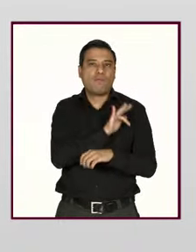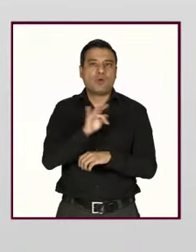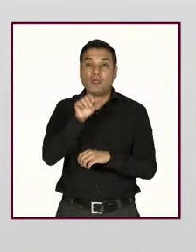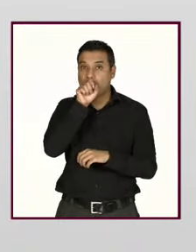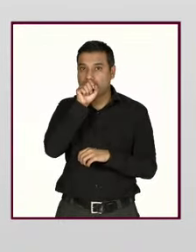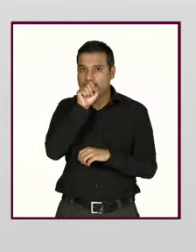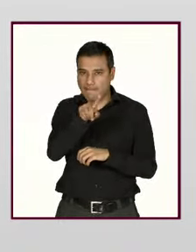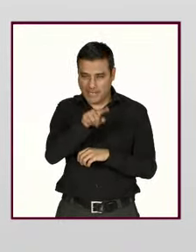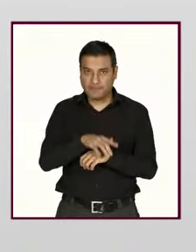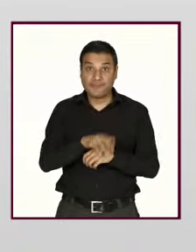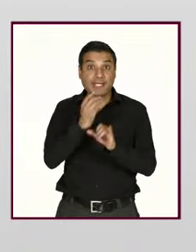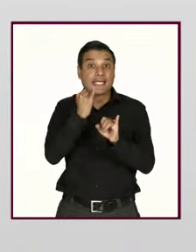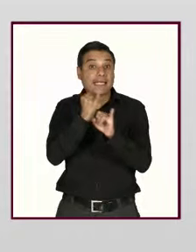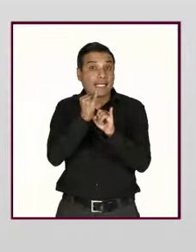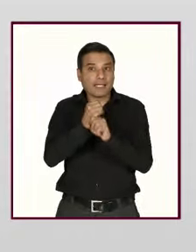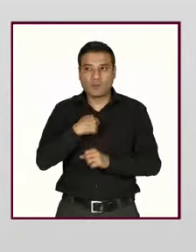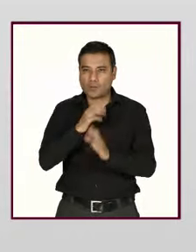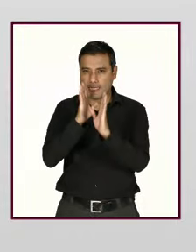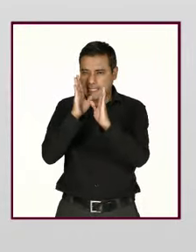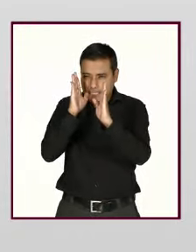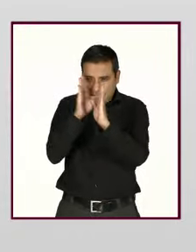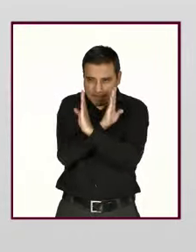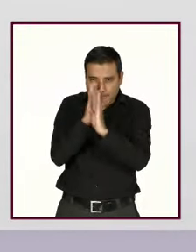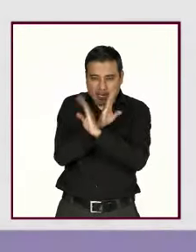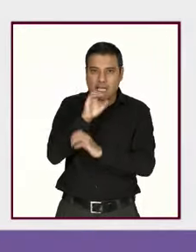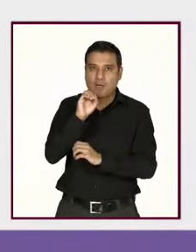espiar por internet, lo que comentábamos con muestoqueo.